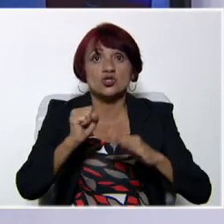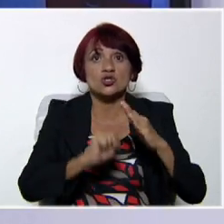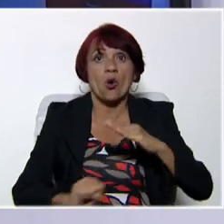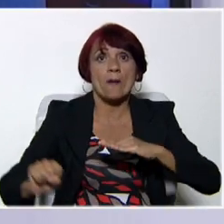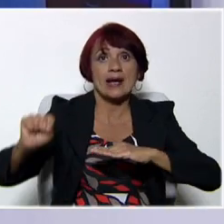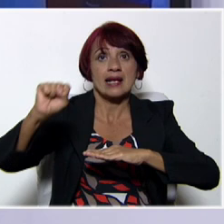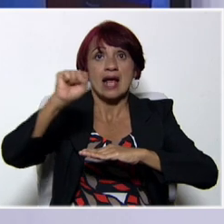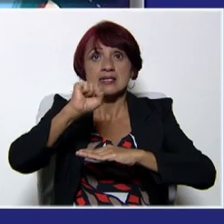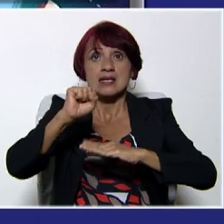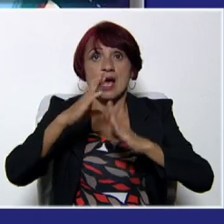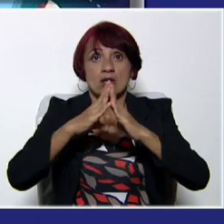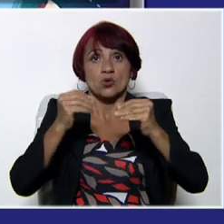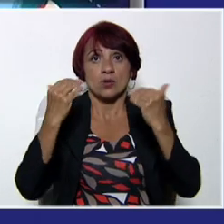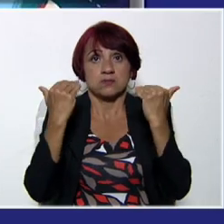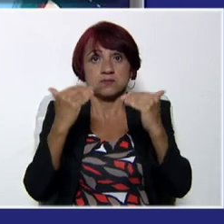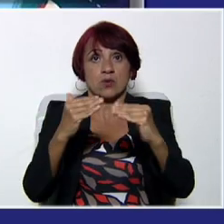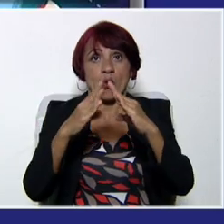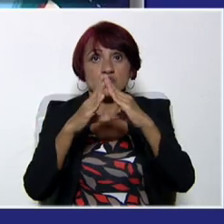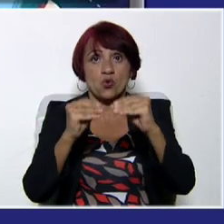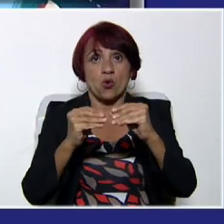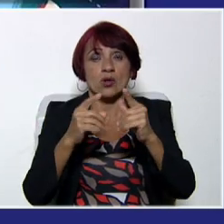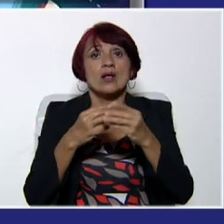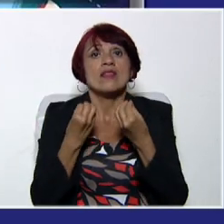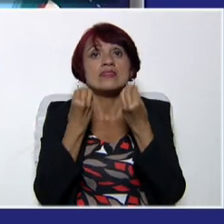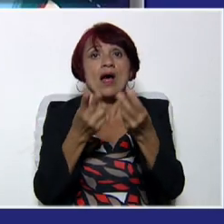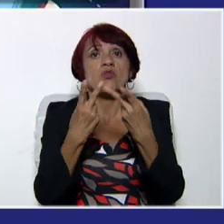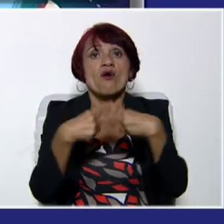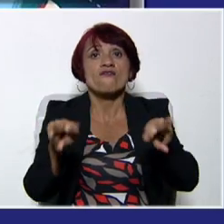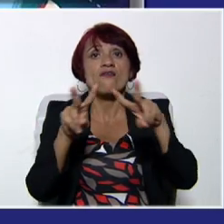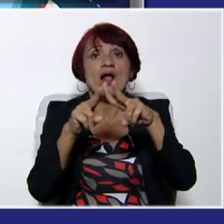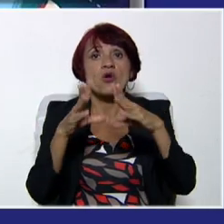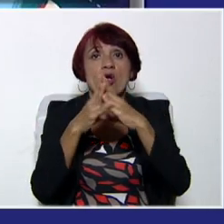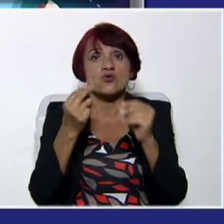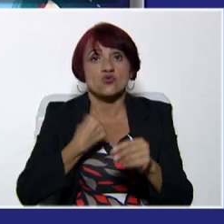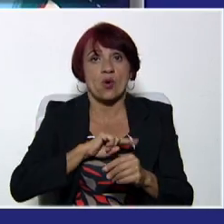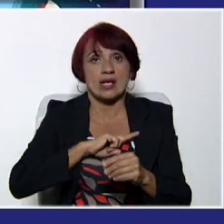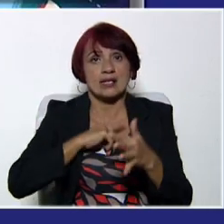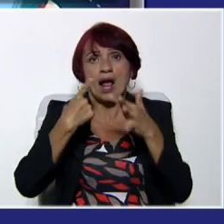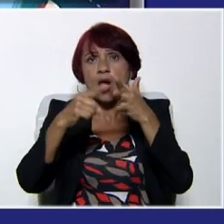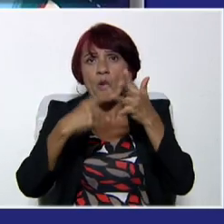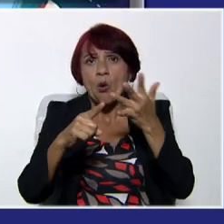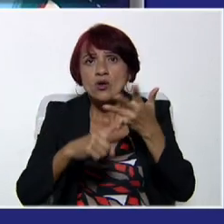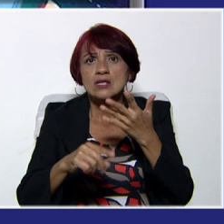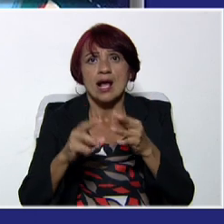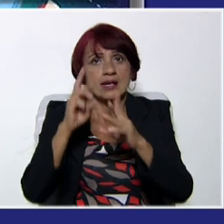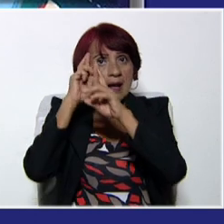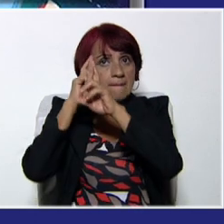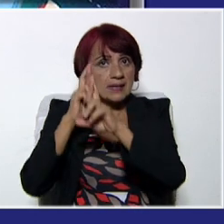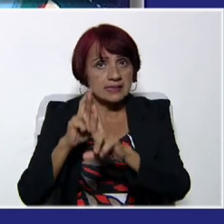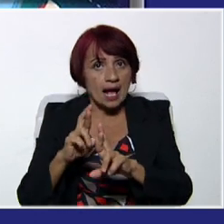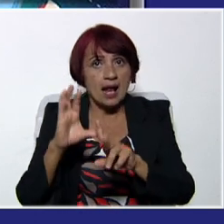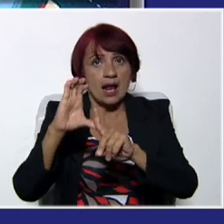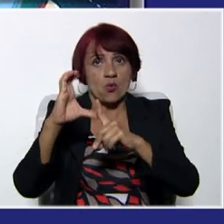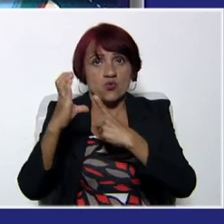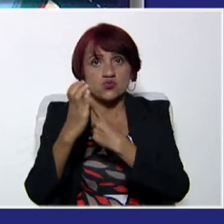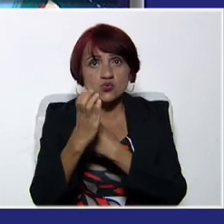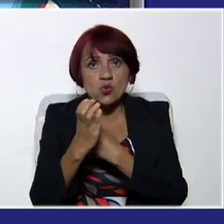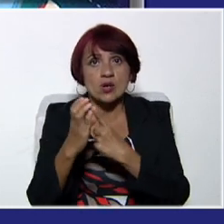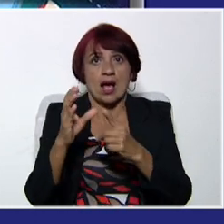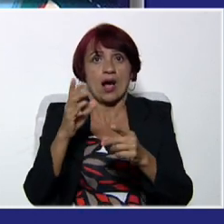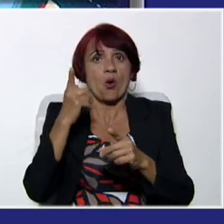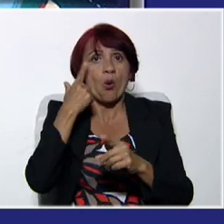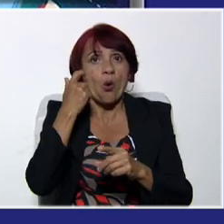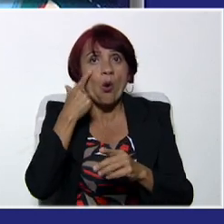autodeterminación nacional, dándole valor a nuestras cosas, a nuestra identidad nacional, a nuestras